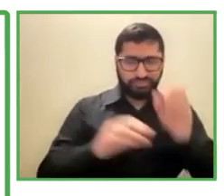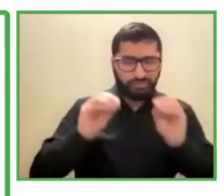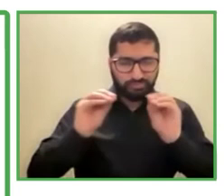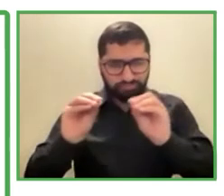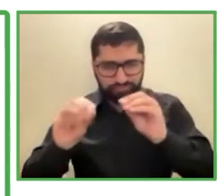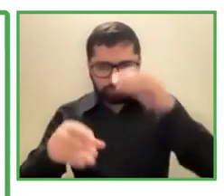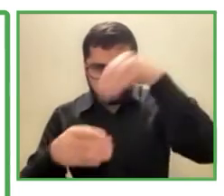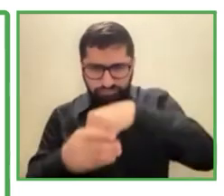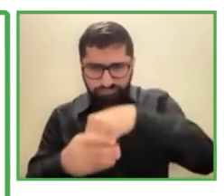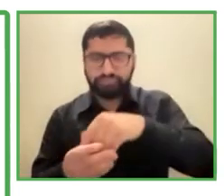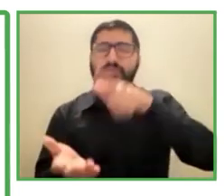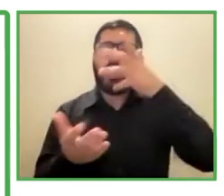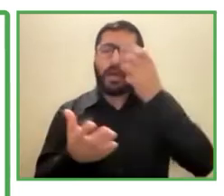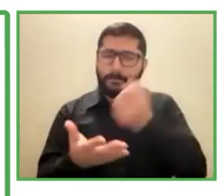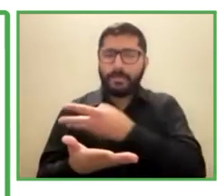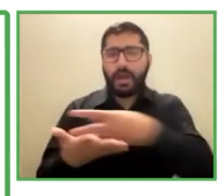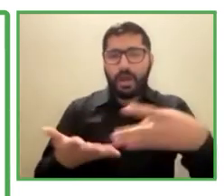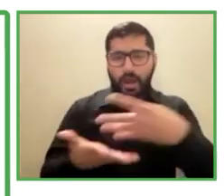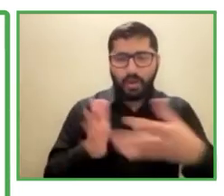las competencias